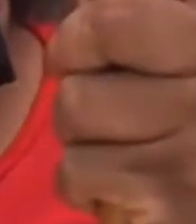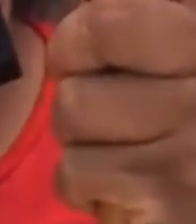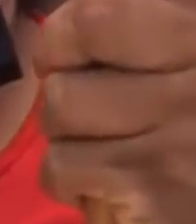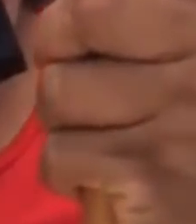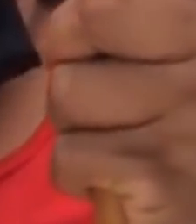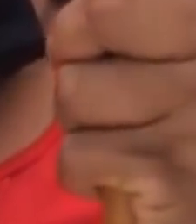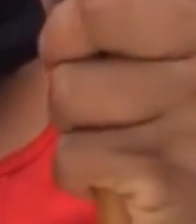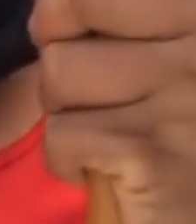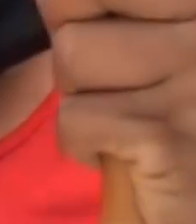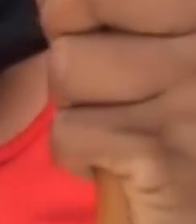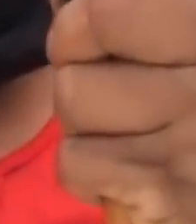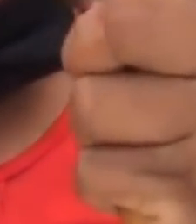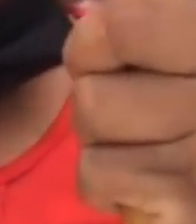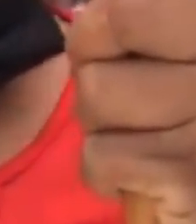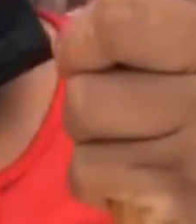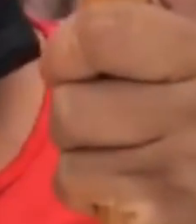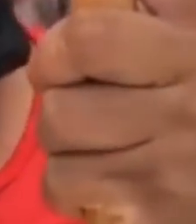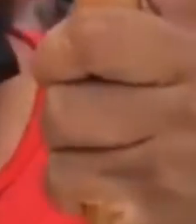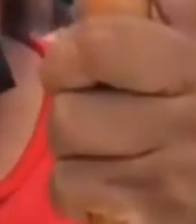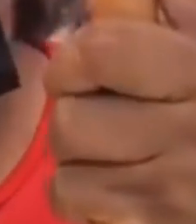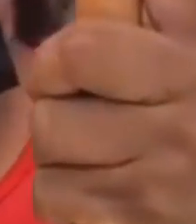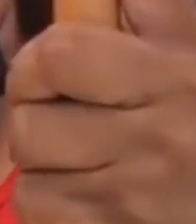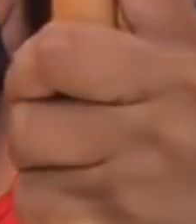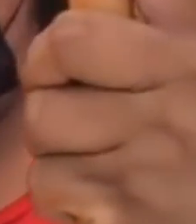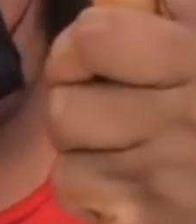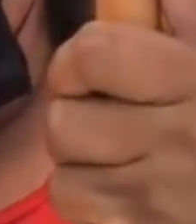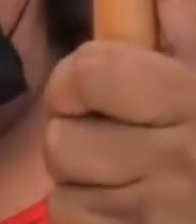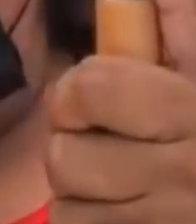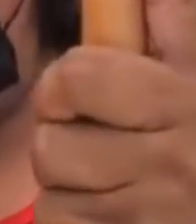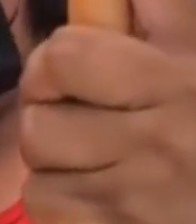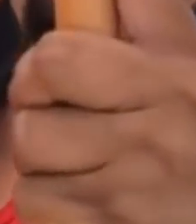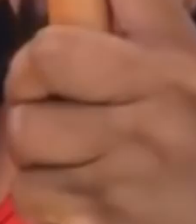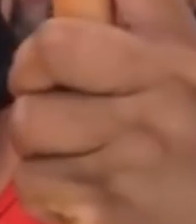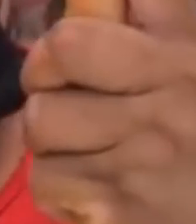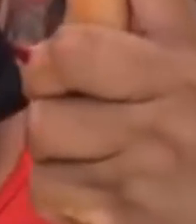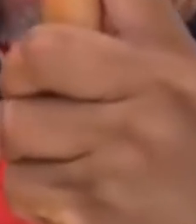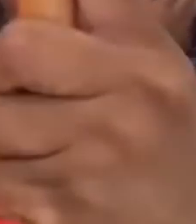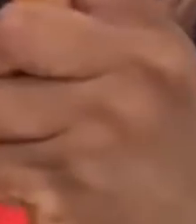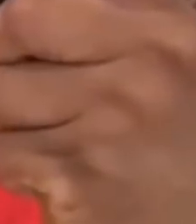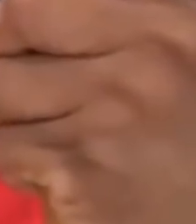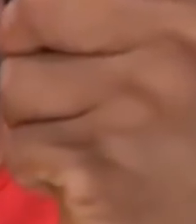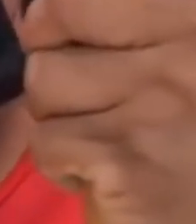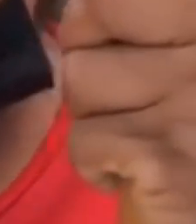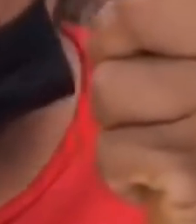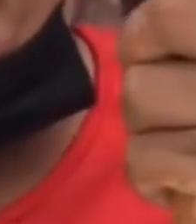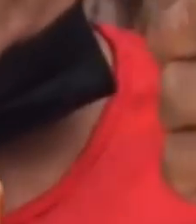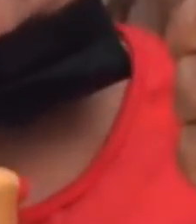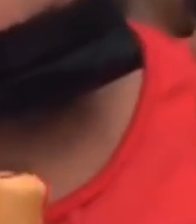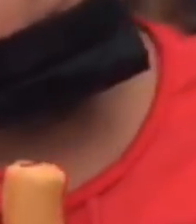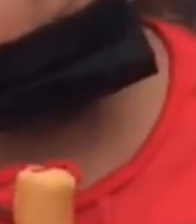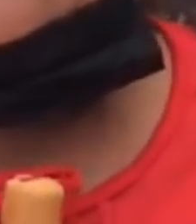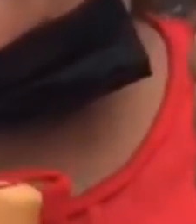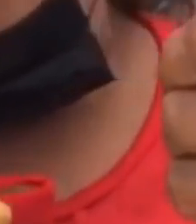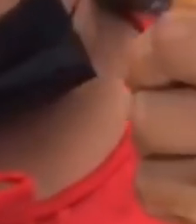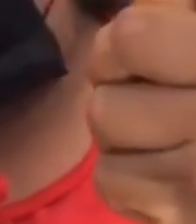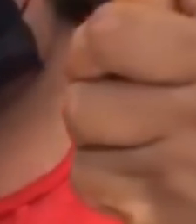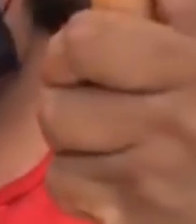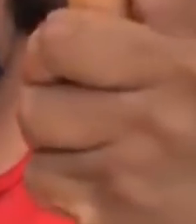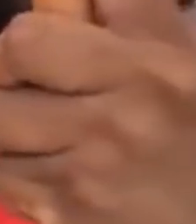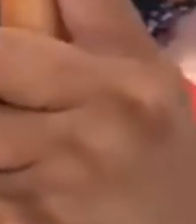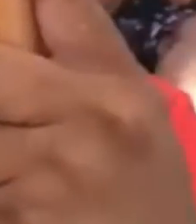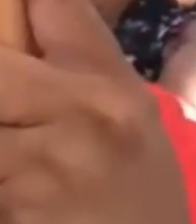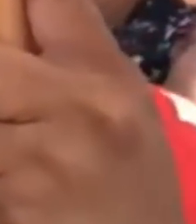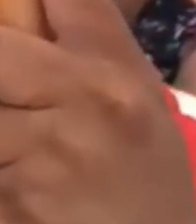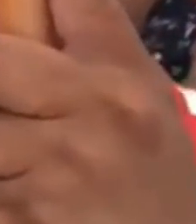Pues hasta ahorita nada más escuchamos comentarios que ahí estaba adentro, ahorita no sabemos si ya se fue, no sabemos nada. Señor